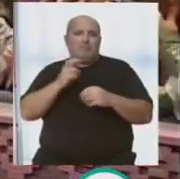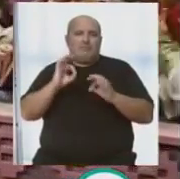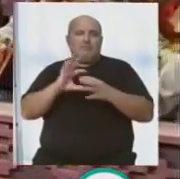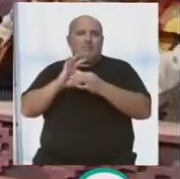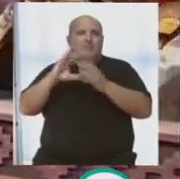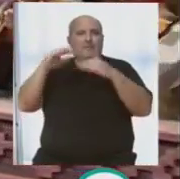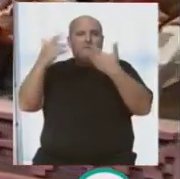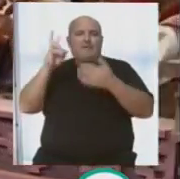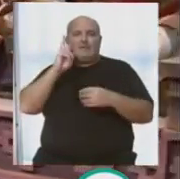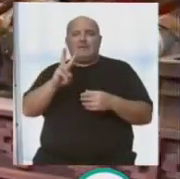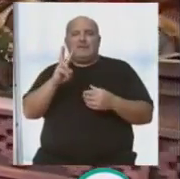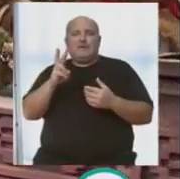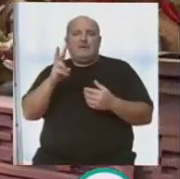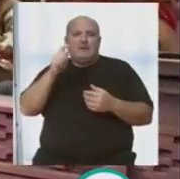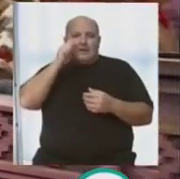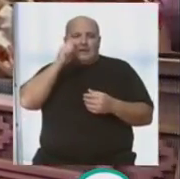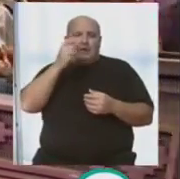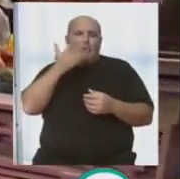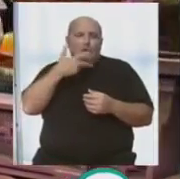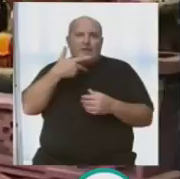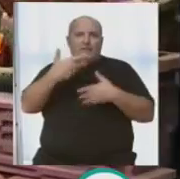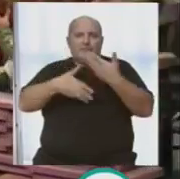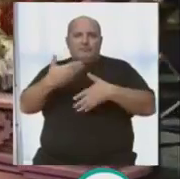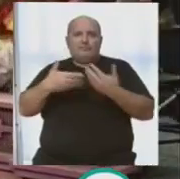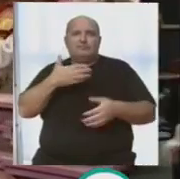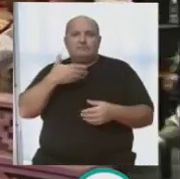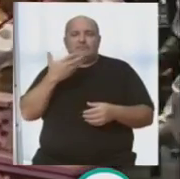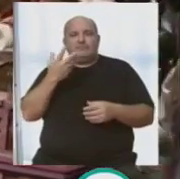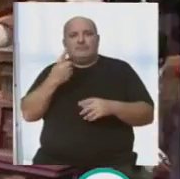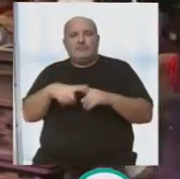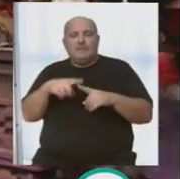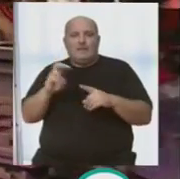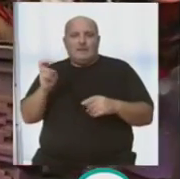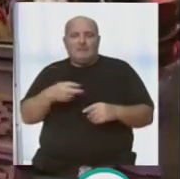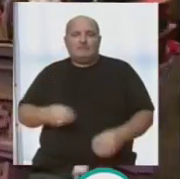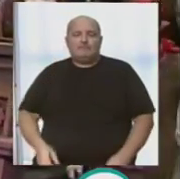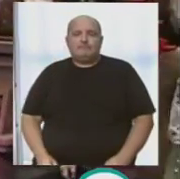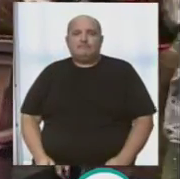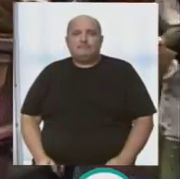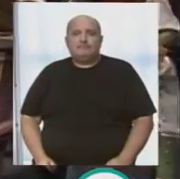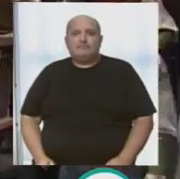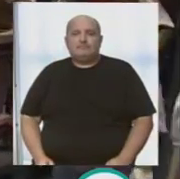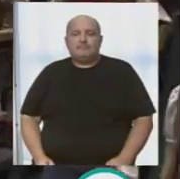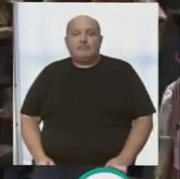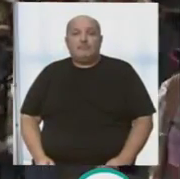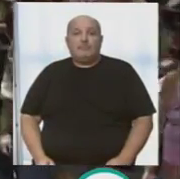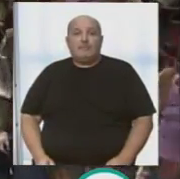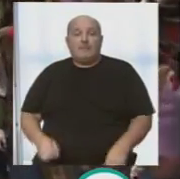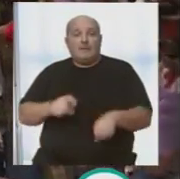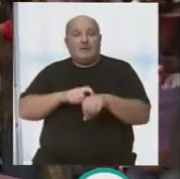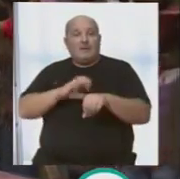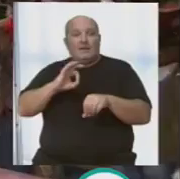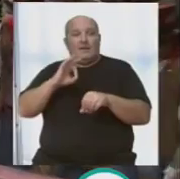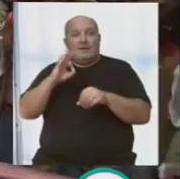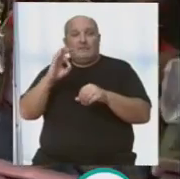forastero, digamos, que viene aquí ese día... El turista reconozca los grandes Quiere los grandes de las piensas, Y además, lo que es el